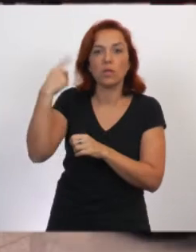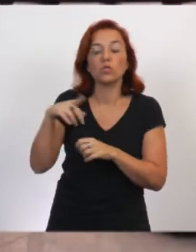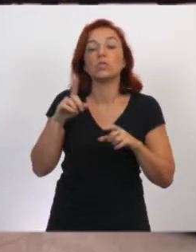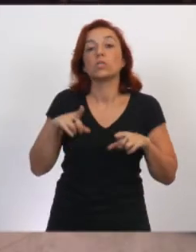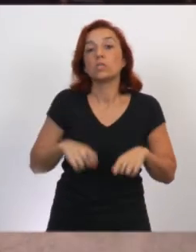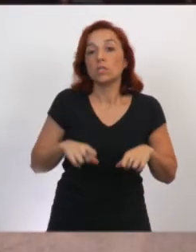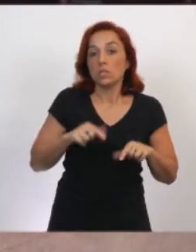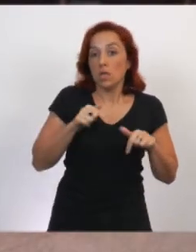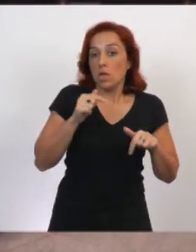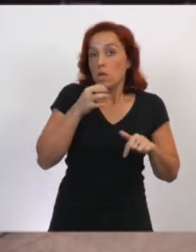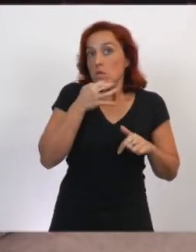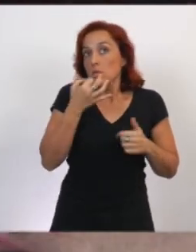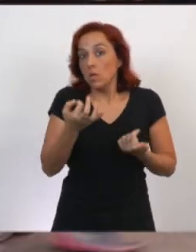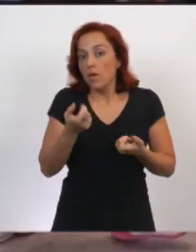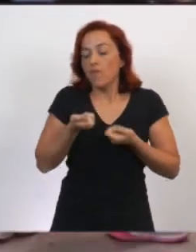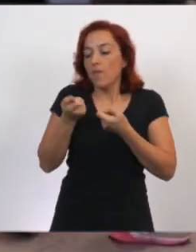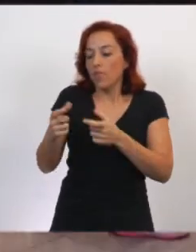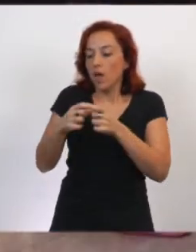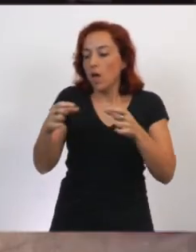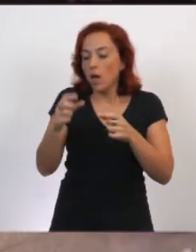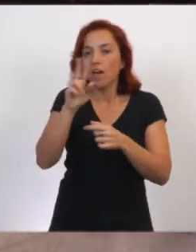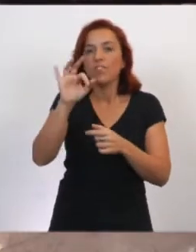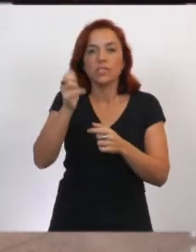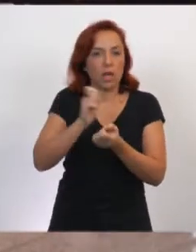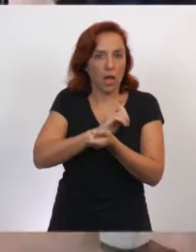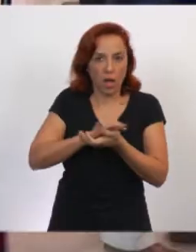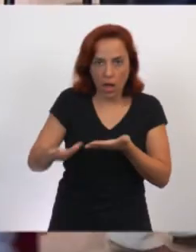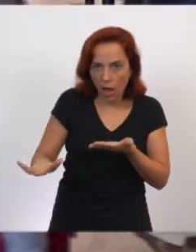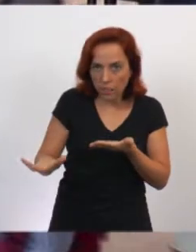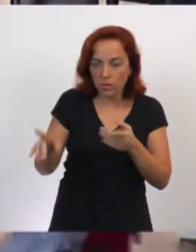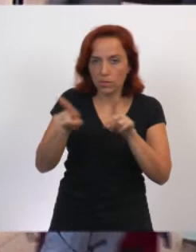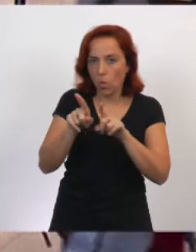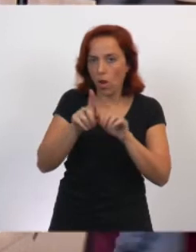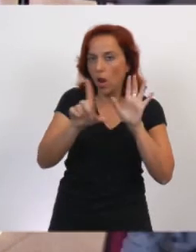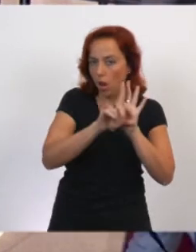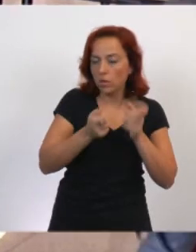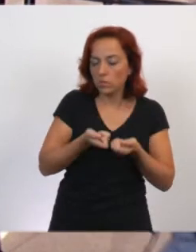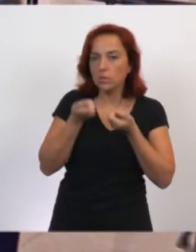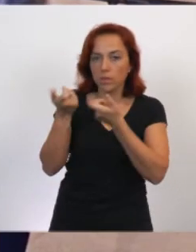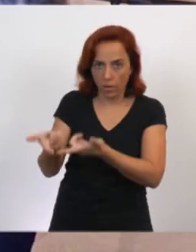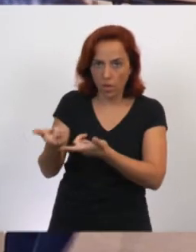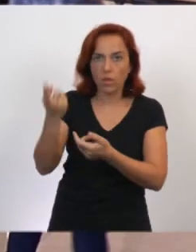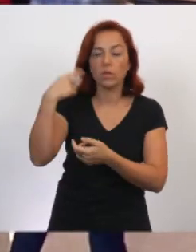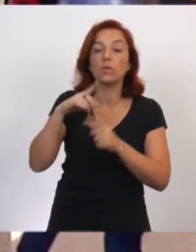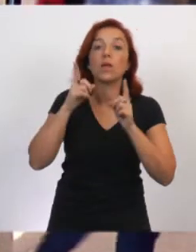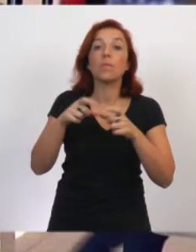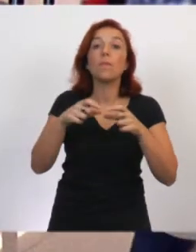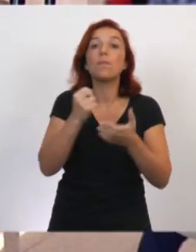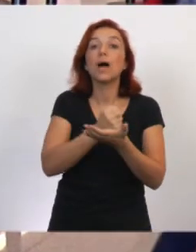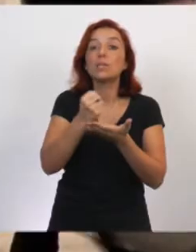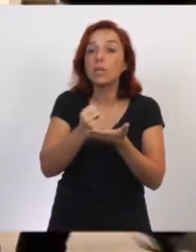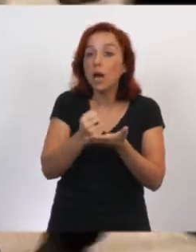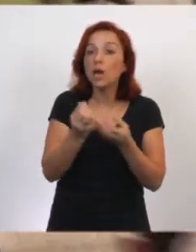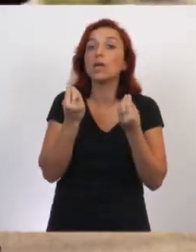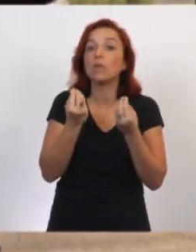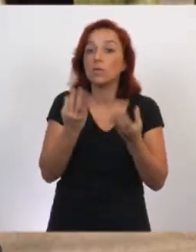Cancillería despedirá una visa sin costo, como la ley se lo habilita. Y asimismo, en materia de